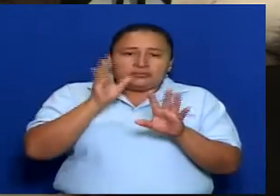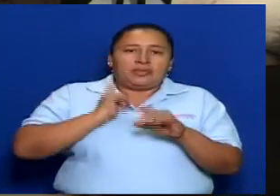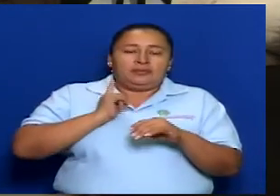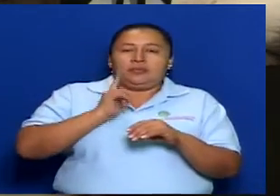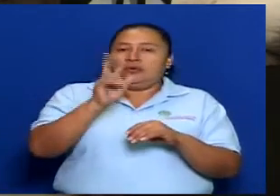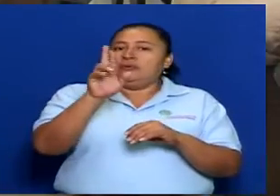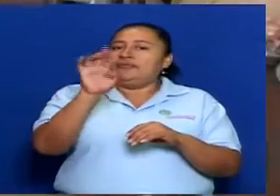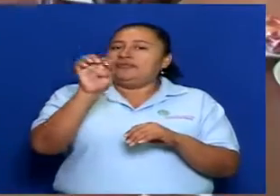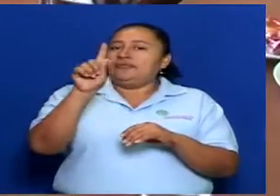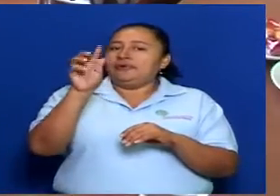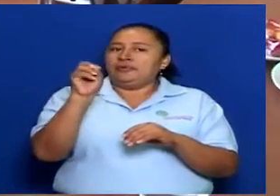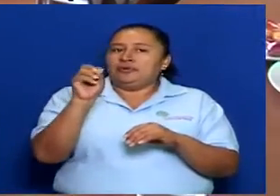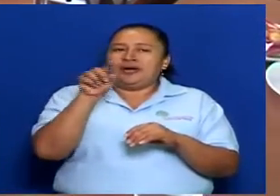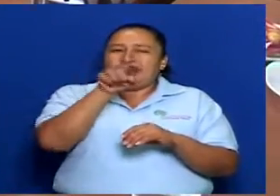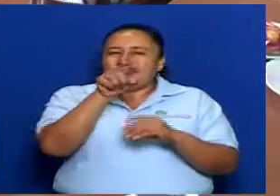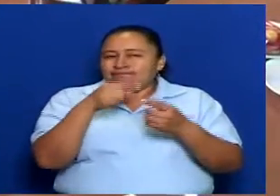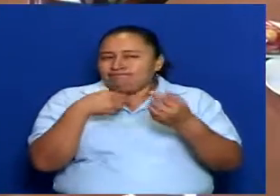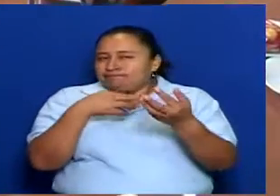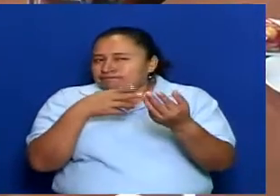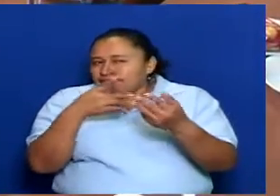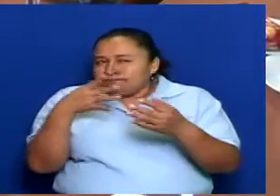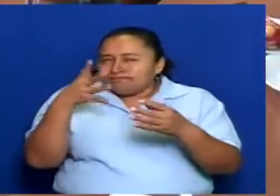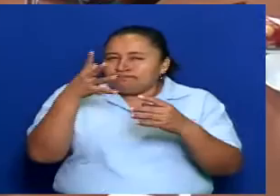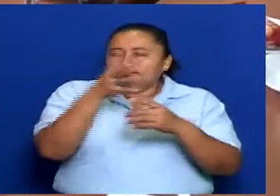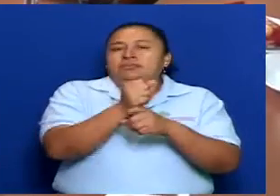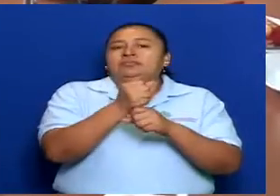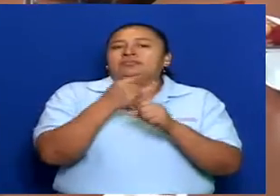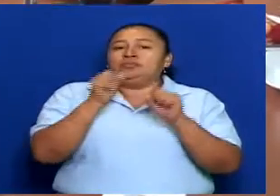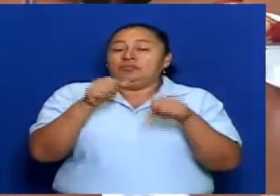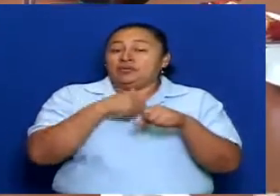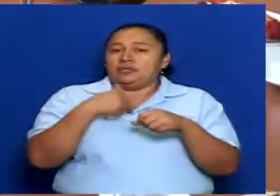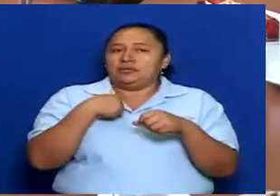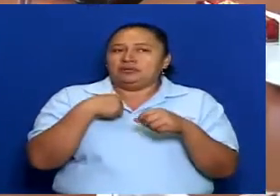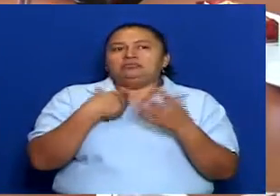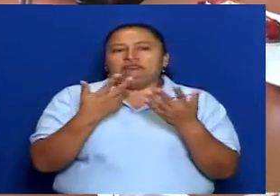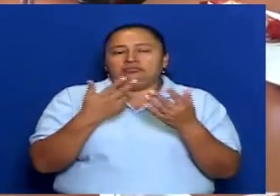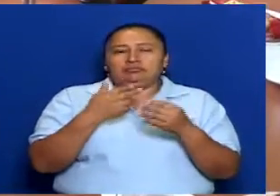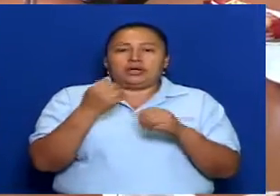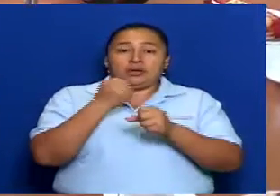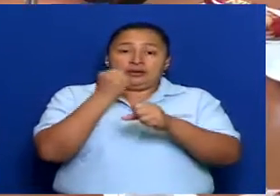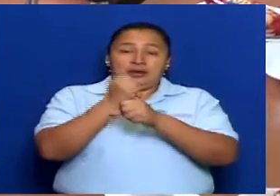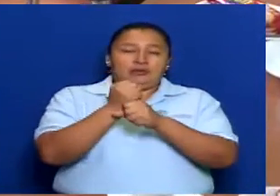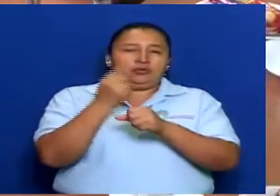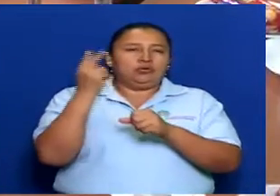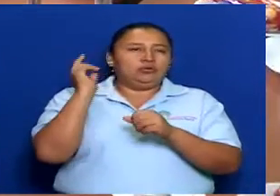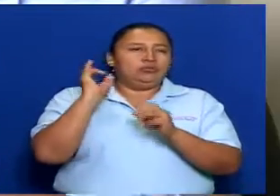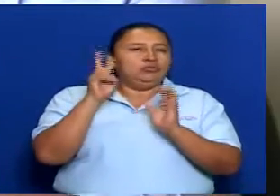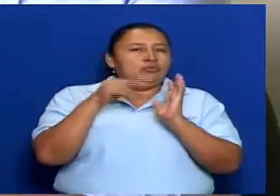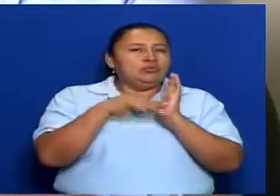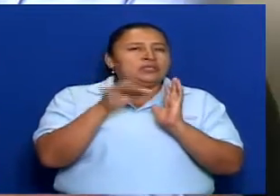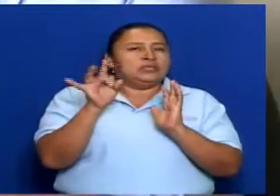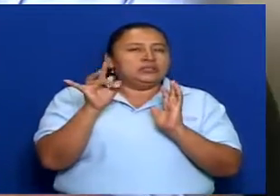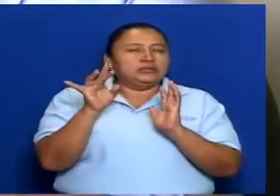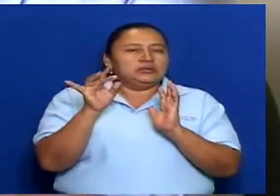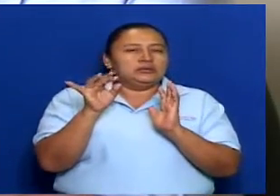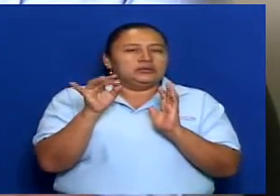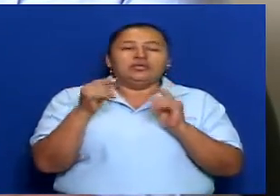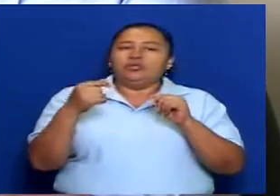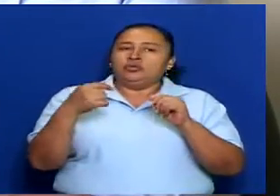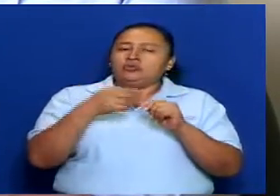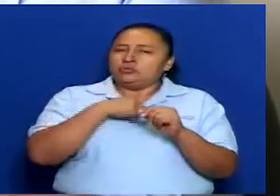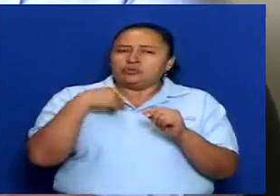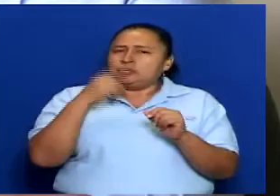reto para adelante. Nosotros en el 2015, en los años, nosotros no hemos tenido como